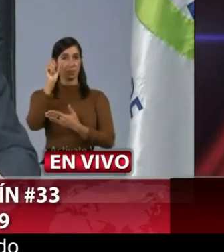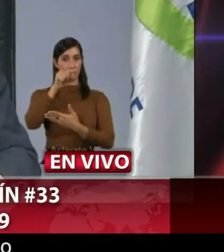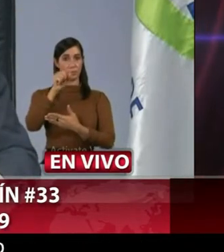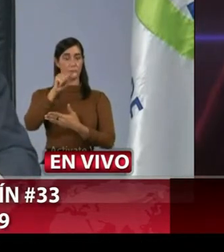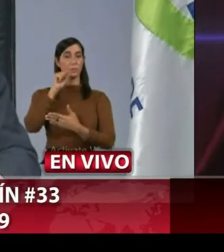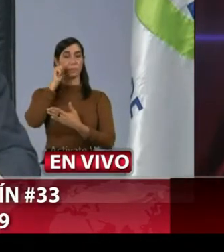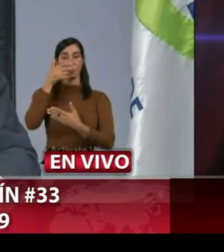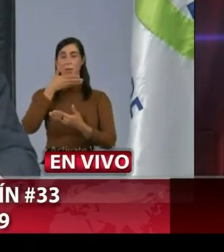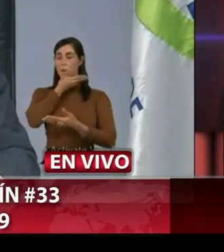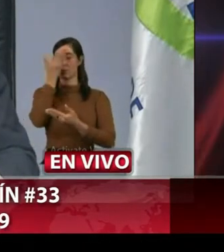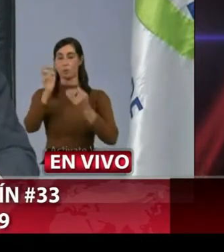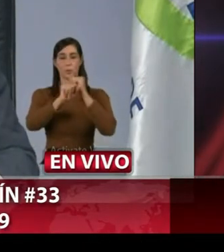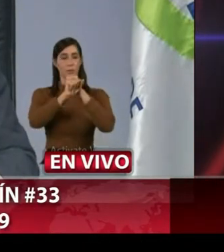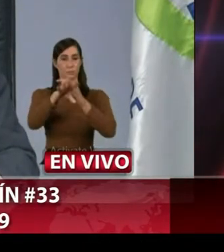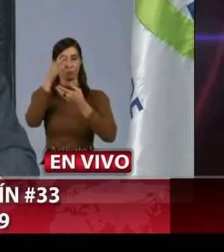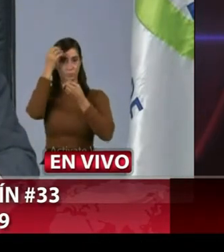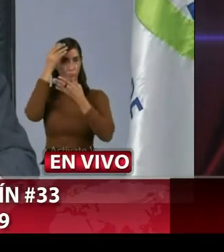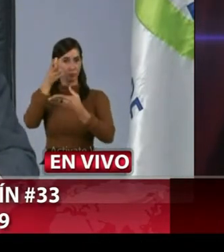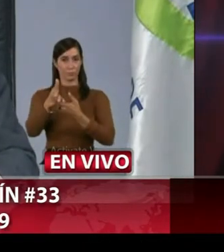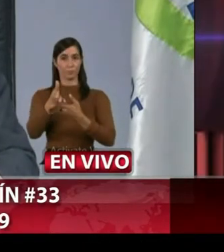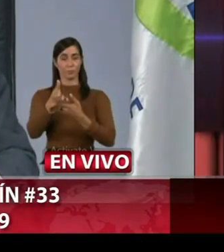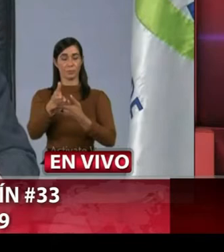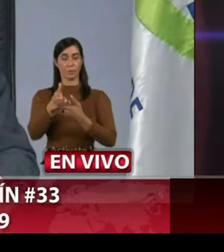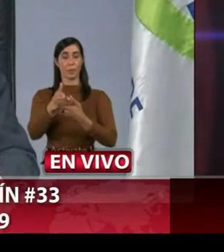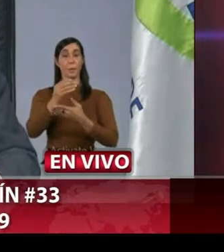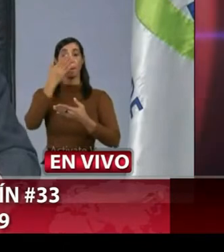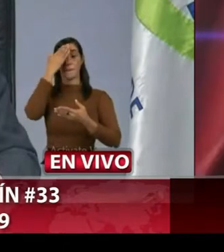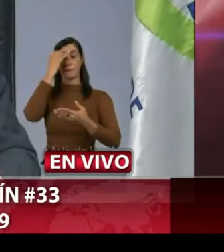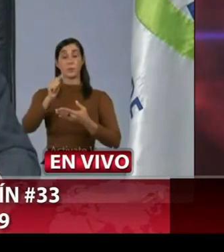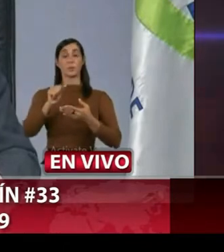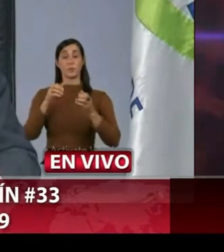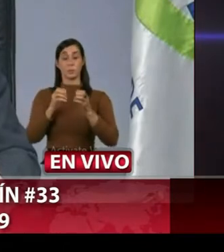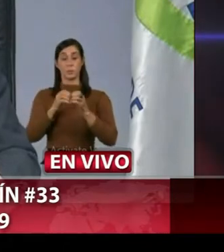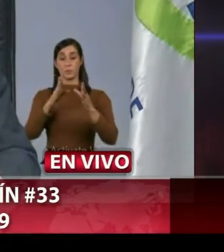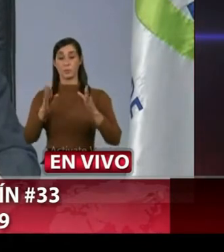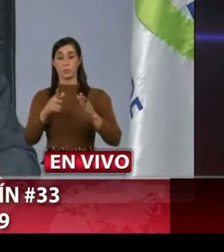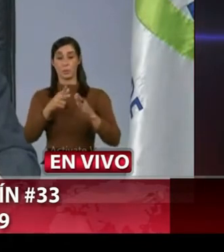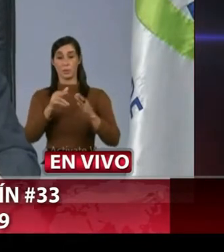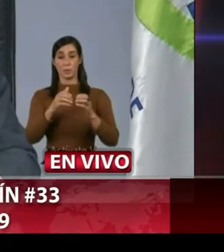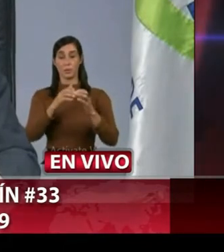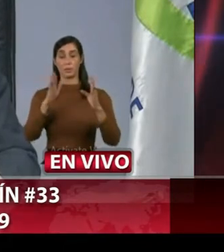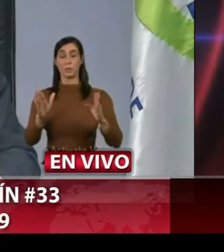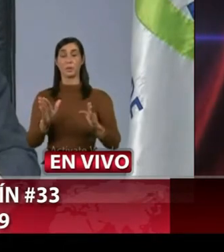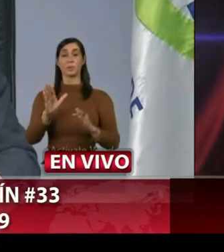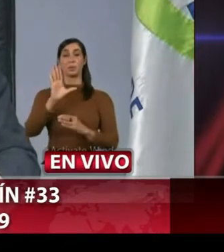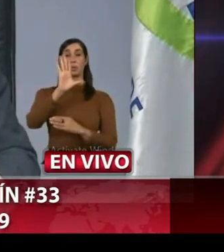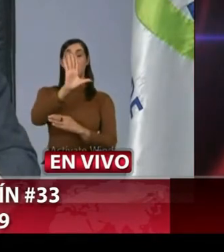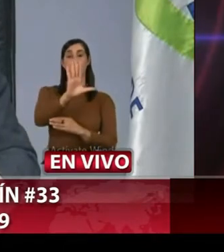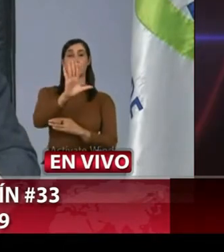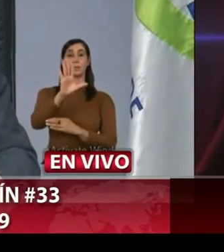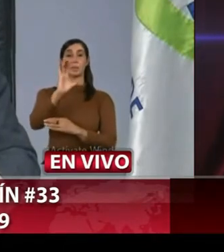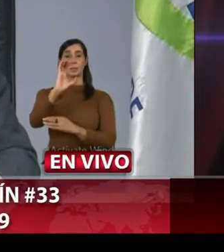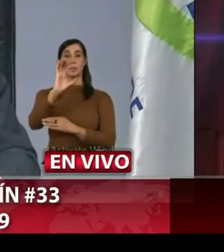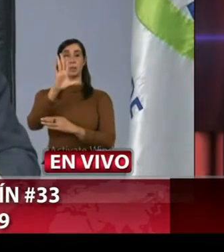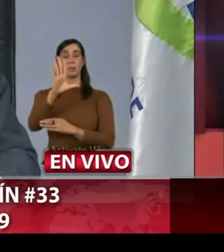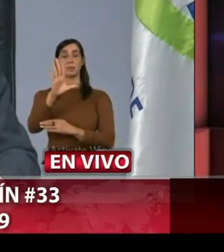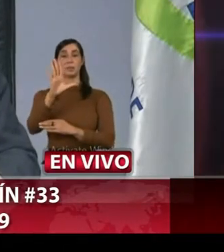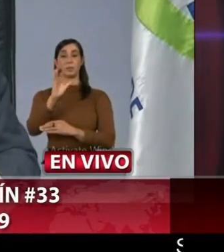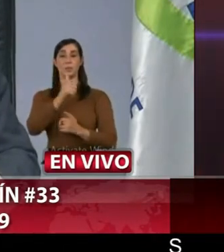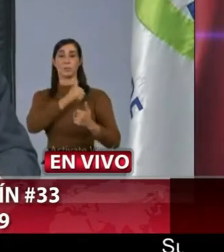próximo, debido a la inauguración del C5 de las Fuerzas Armadas.